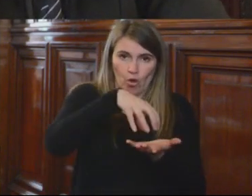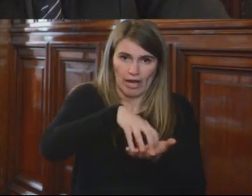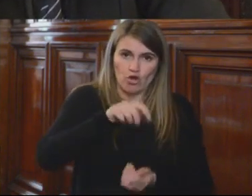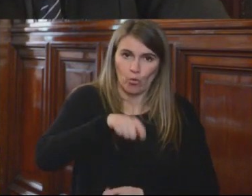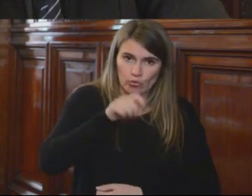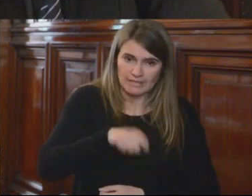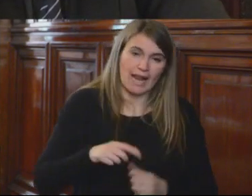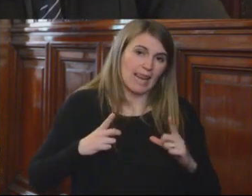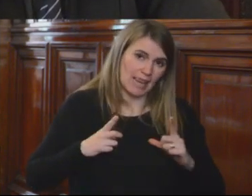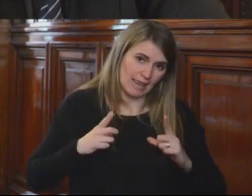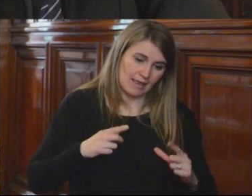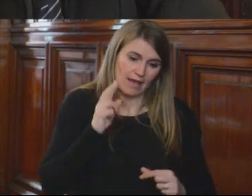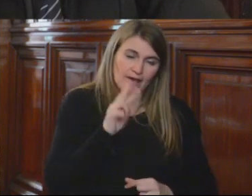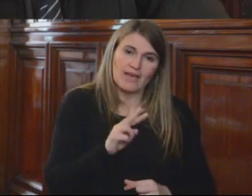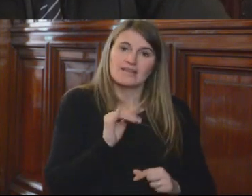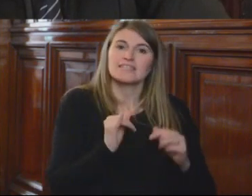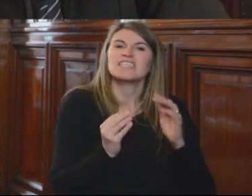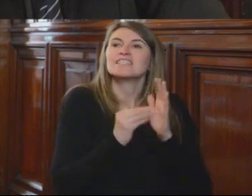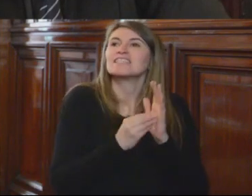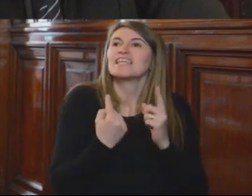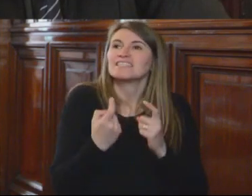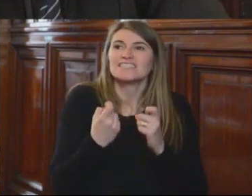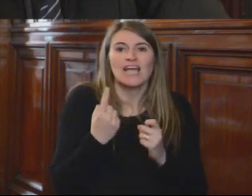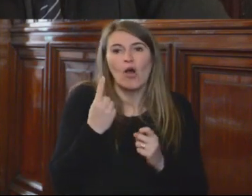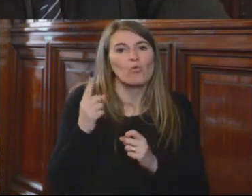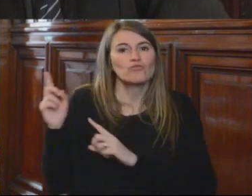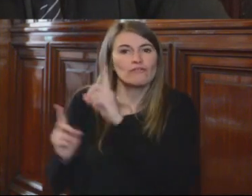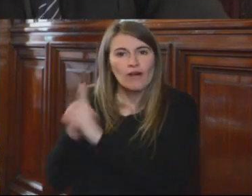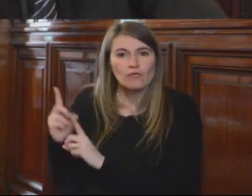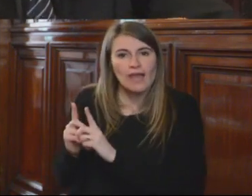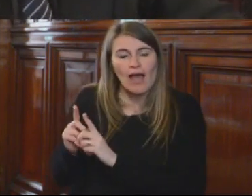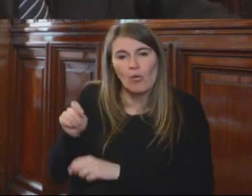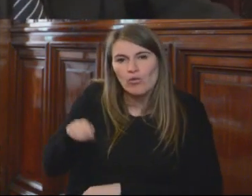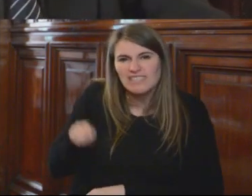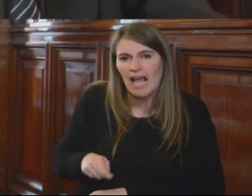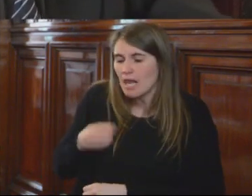está pendiente la institucionalización de una carrera judicial con procesos disciplinares.